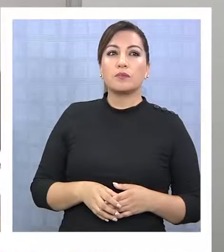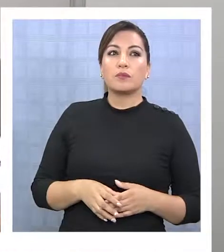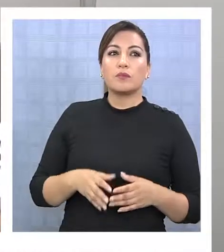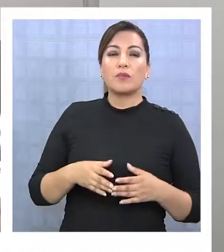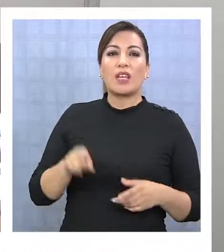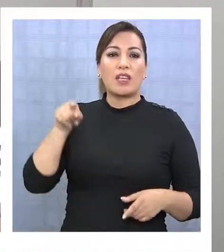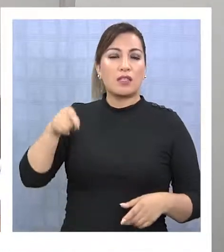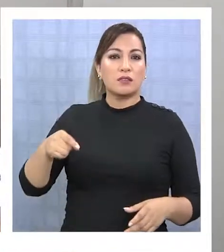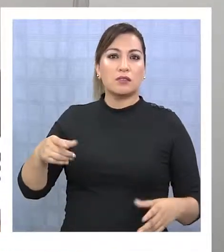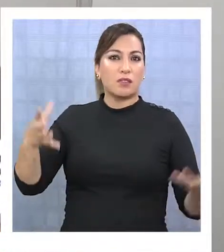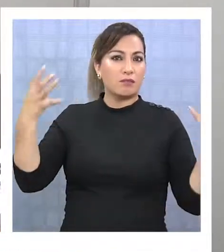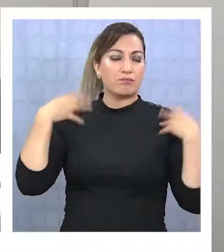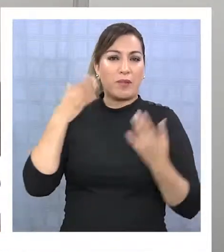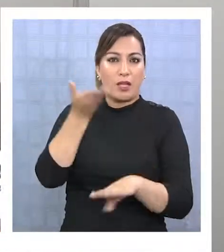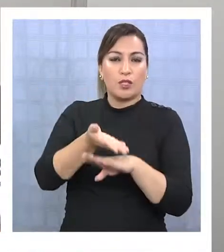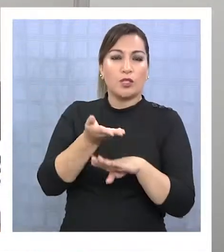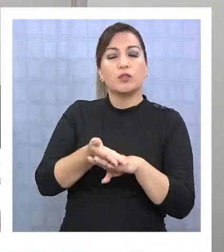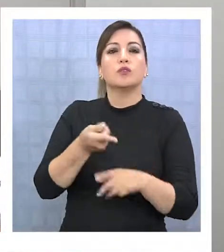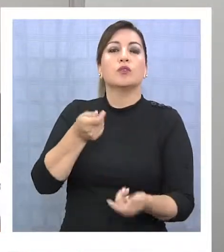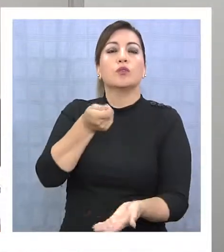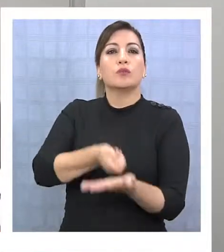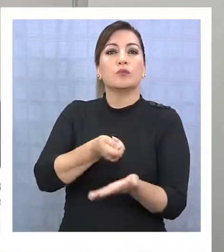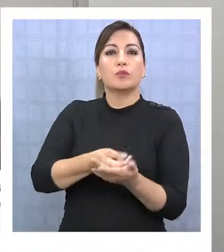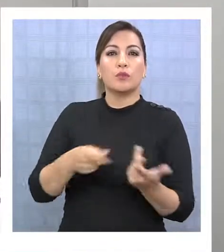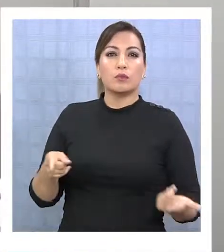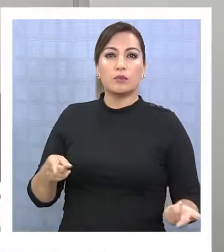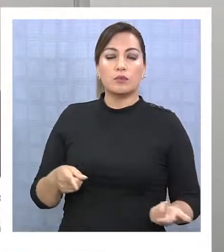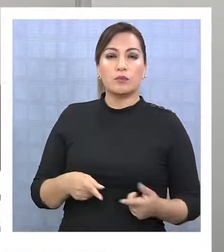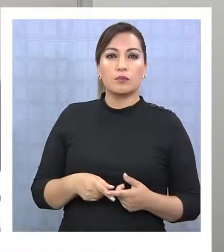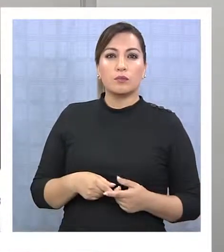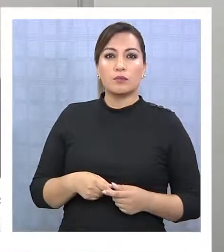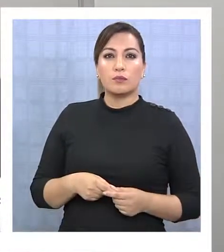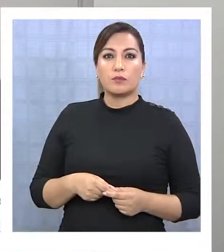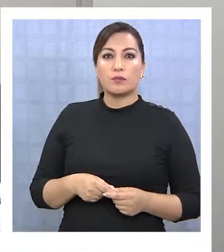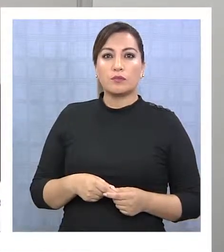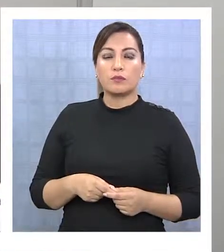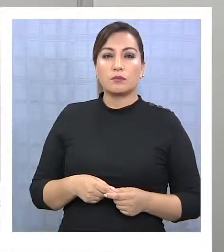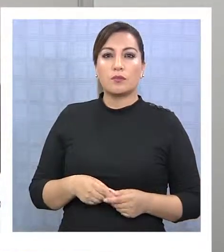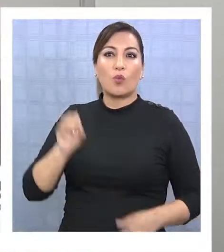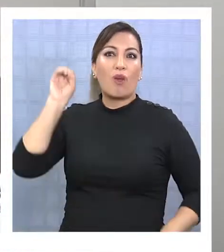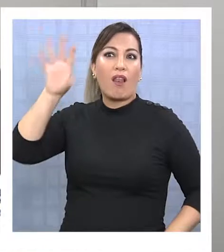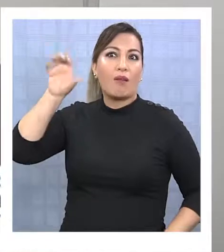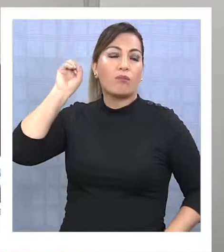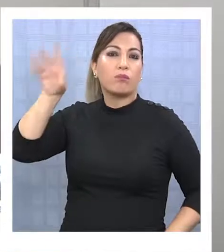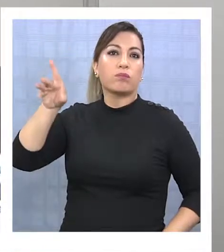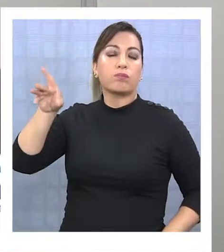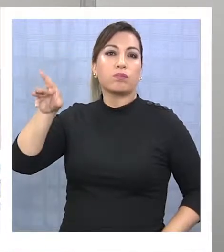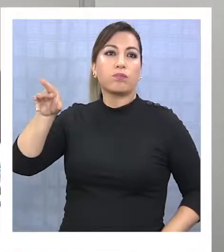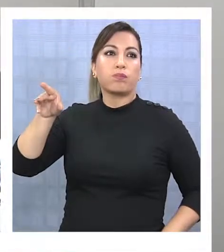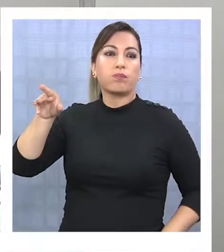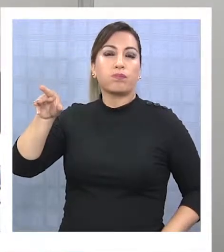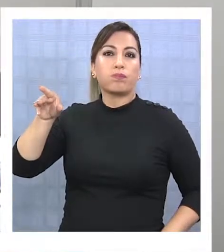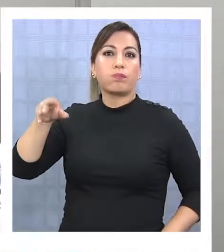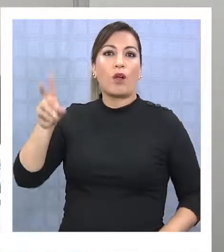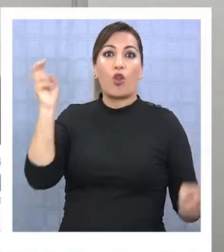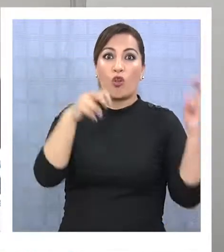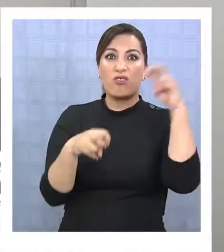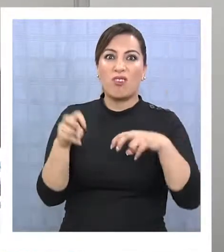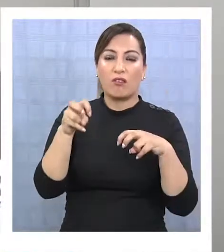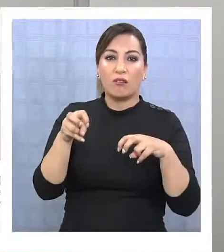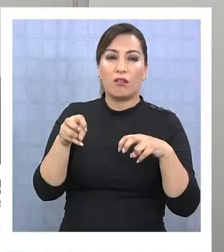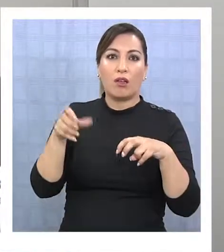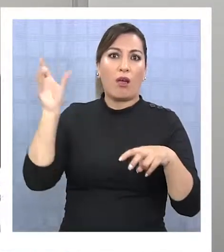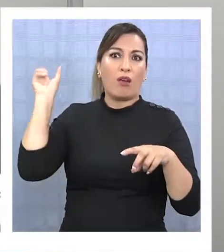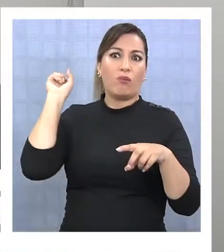encargó un sistema de alarma que ahuyenta a los